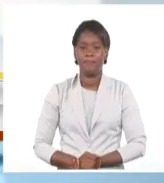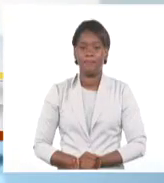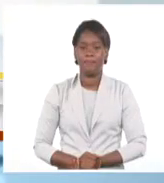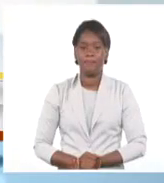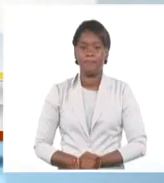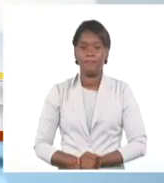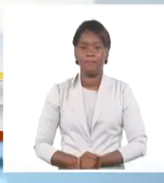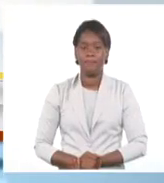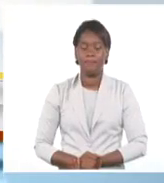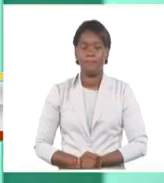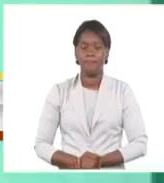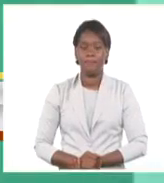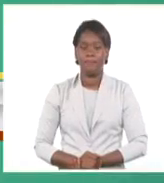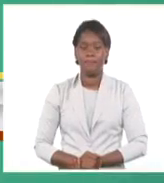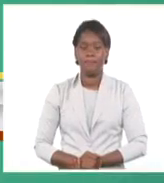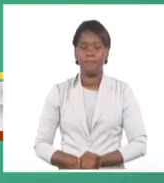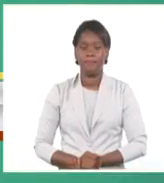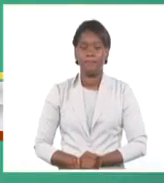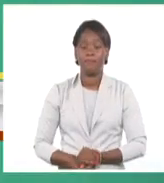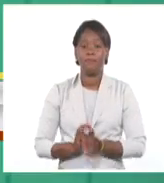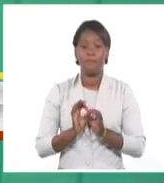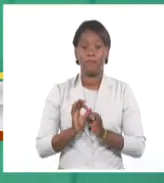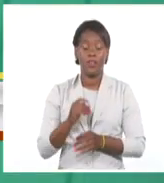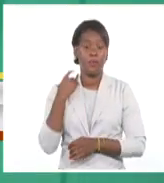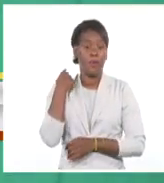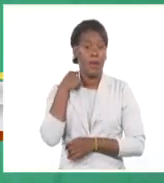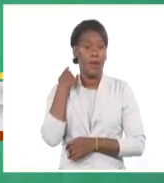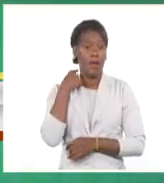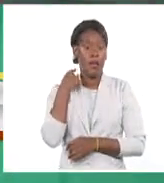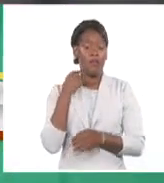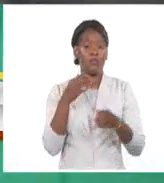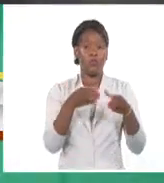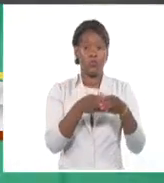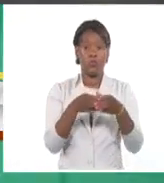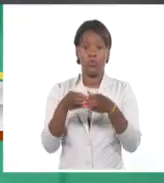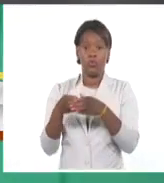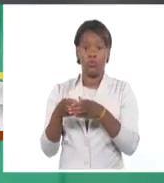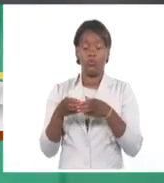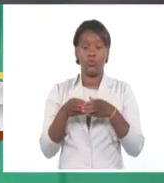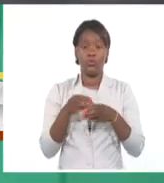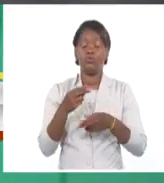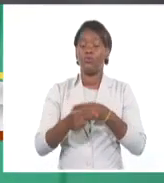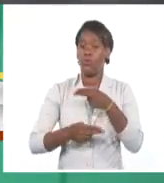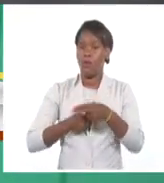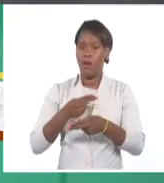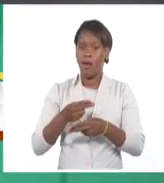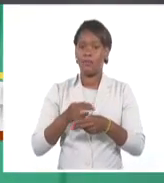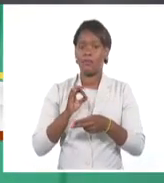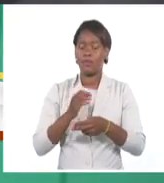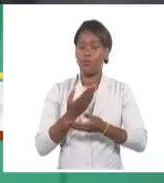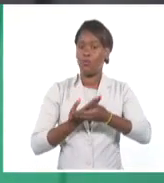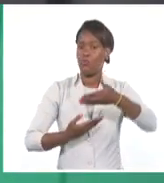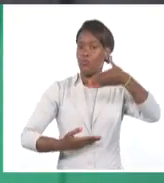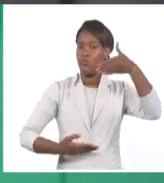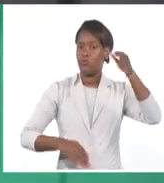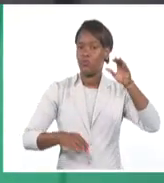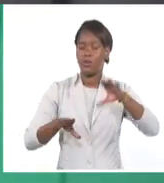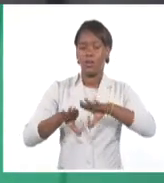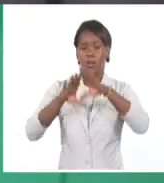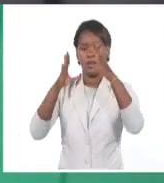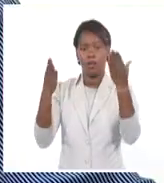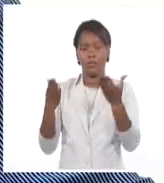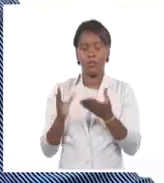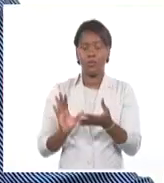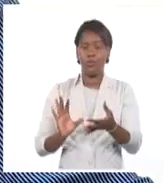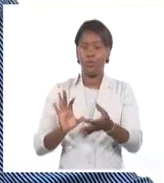Cada año Cuba propicia un encuentro entre academias de ballet del mundo y aún en tiempos de pandemia ha vuelto a ser un éxito desde el escenario